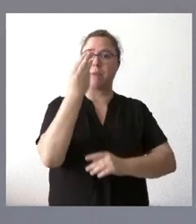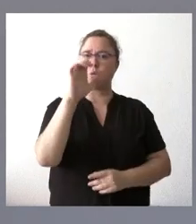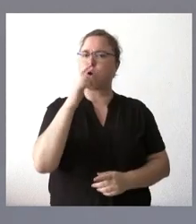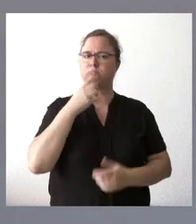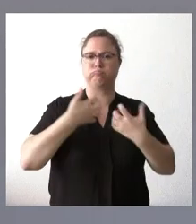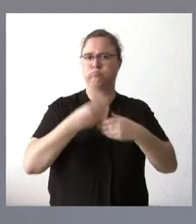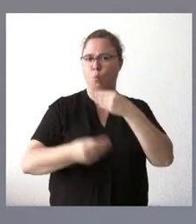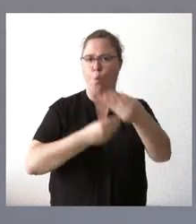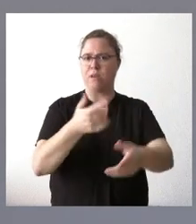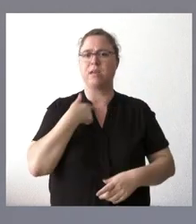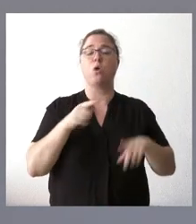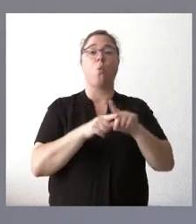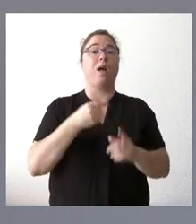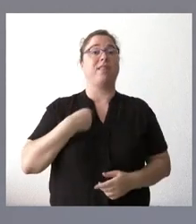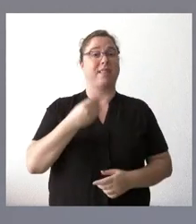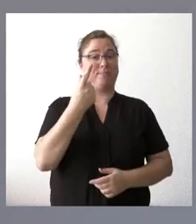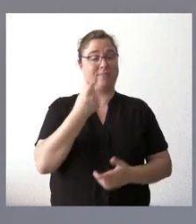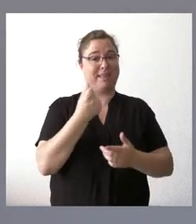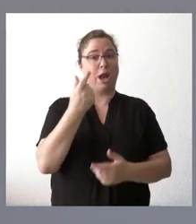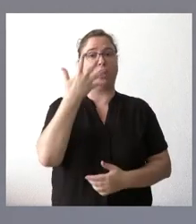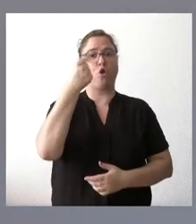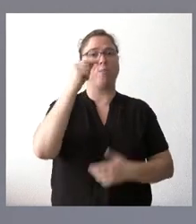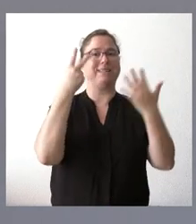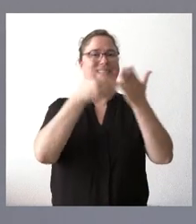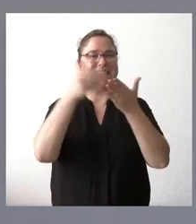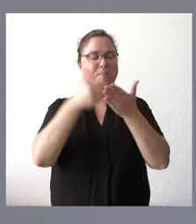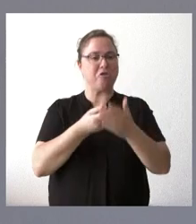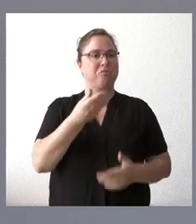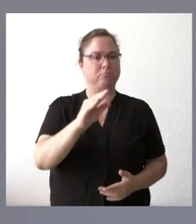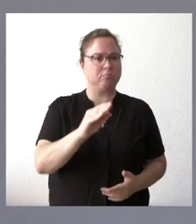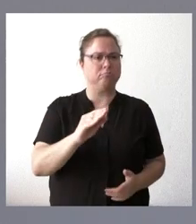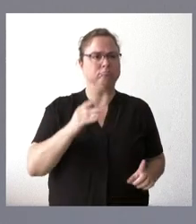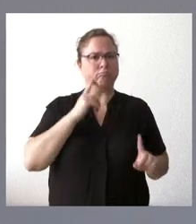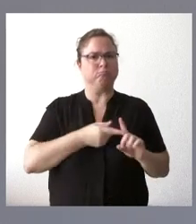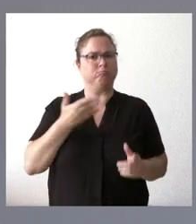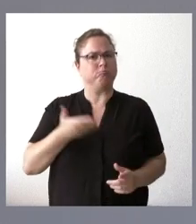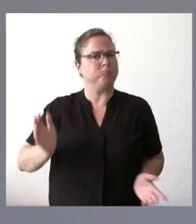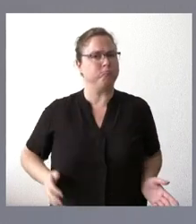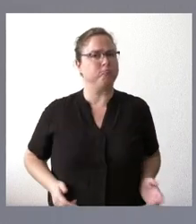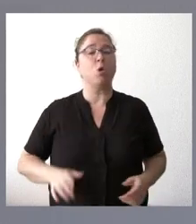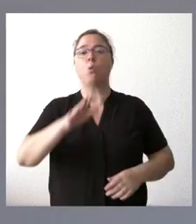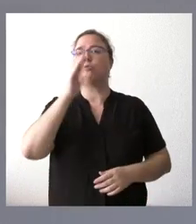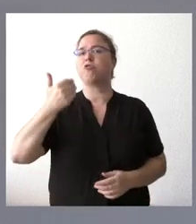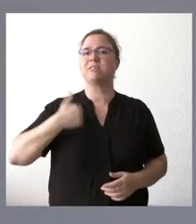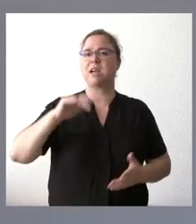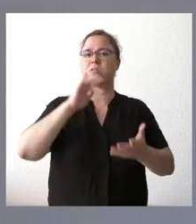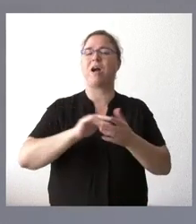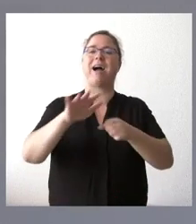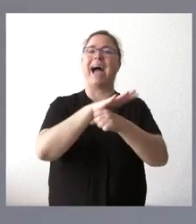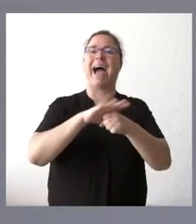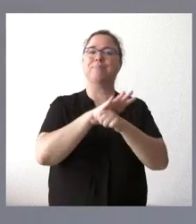adicional de 5,7 millones de euros tiene un sentido ciertamente relevante. Ya que estamos en el ámbito